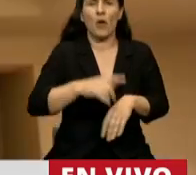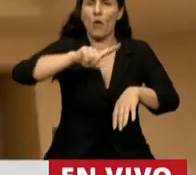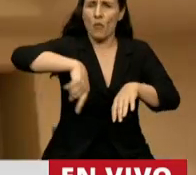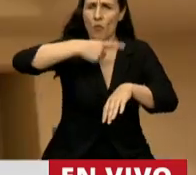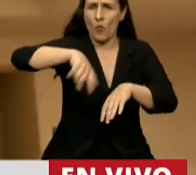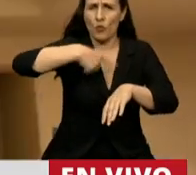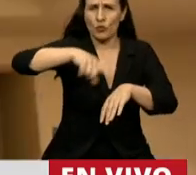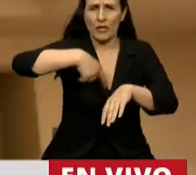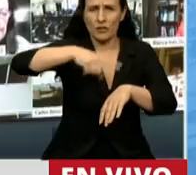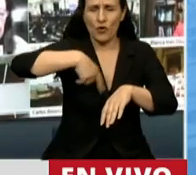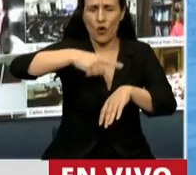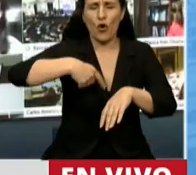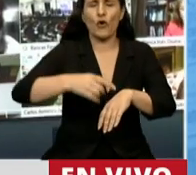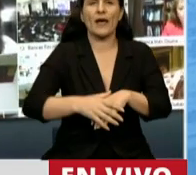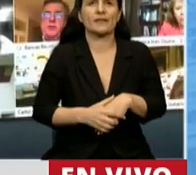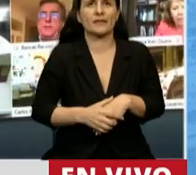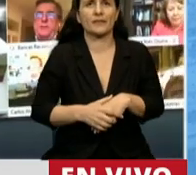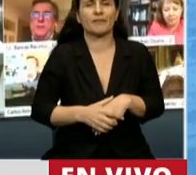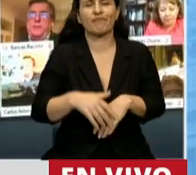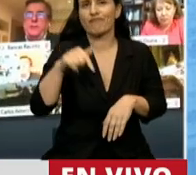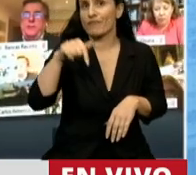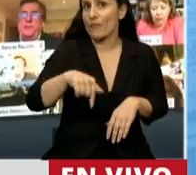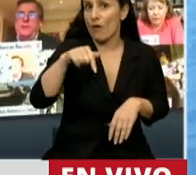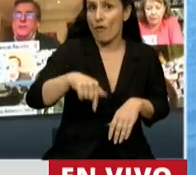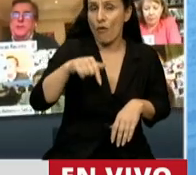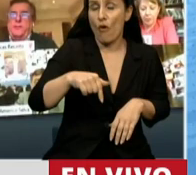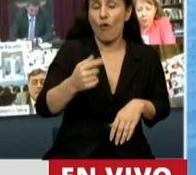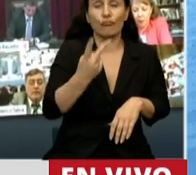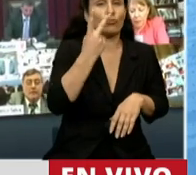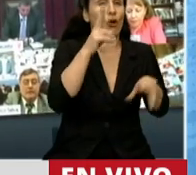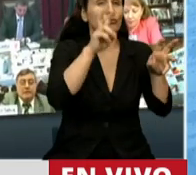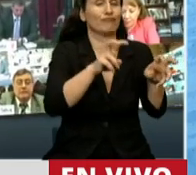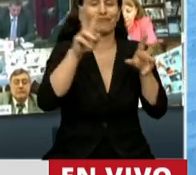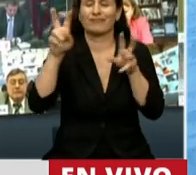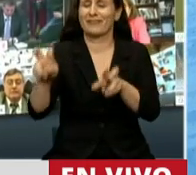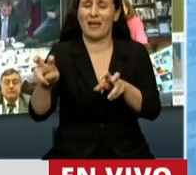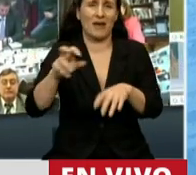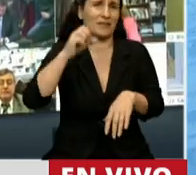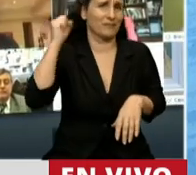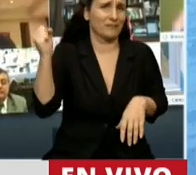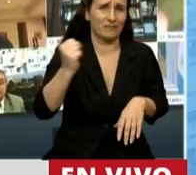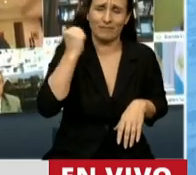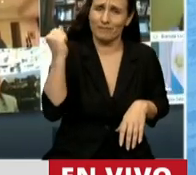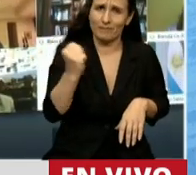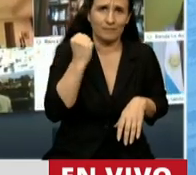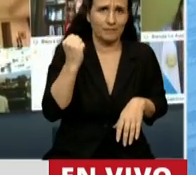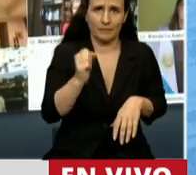horas, hoy hemos abordado dos temas centrales que